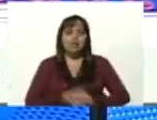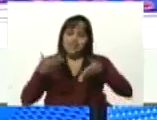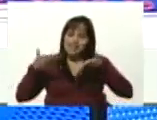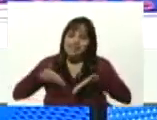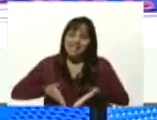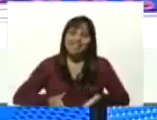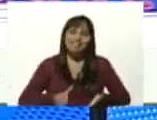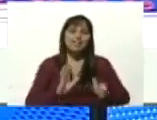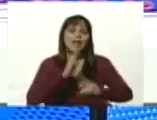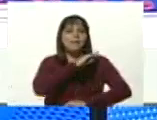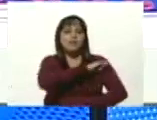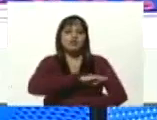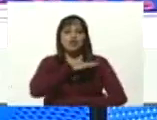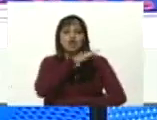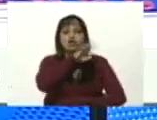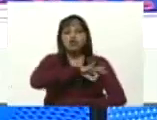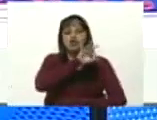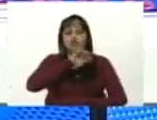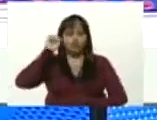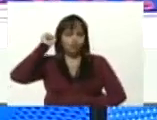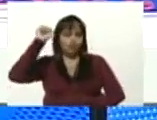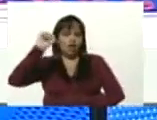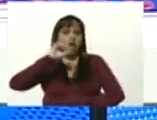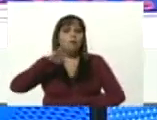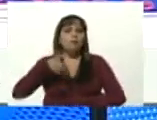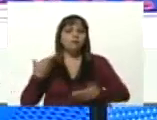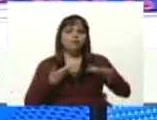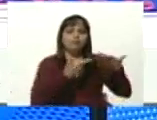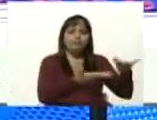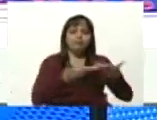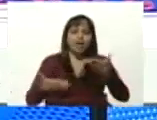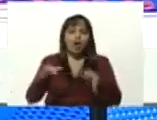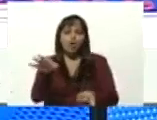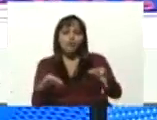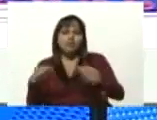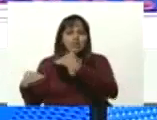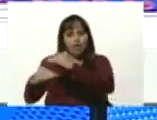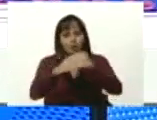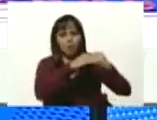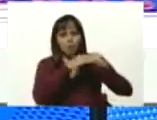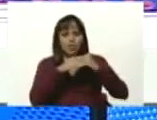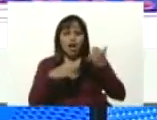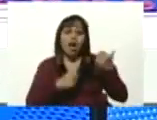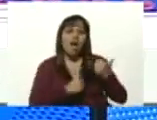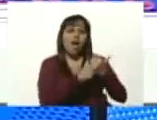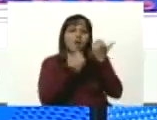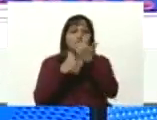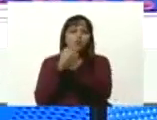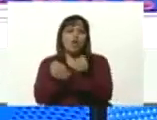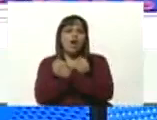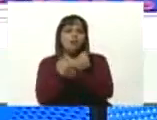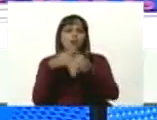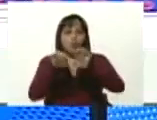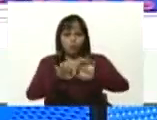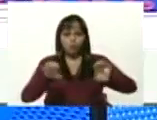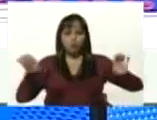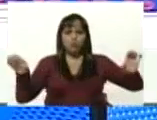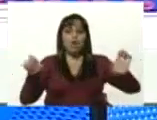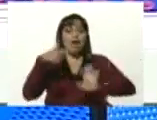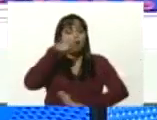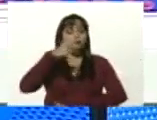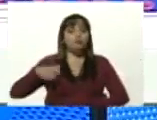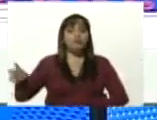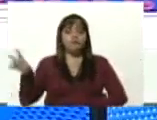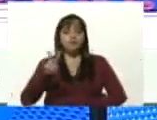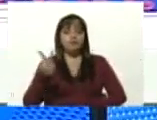las misiones socialistas para llevar justicia, igualdad, inversión. Amor, educación al pueblo